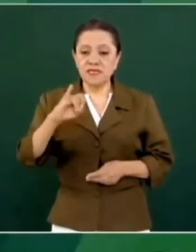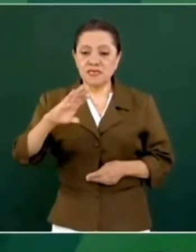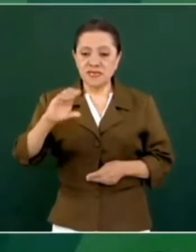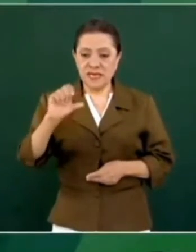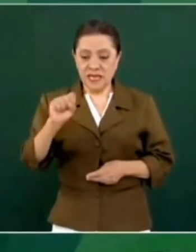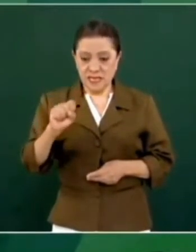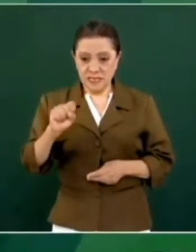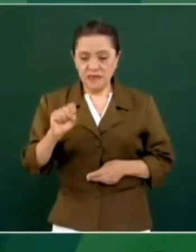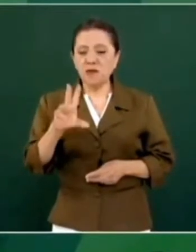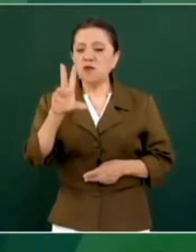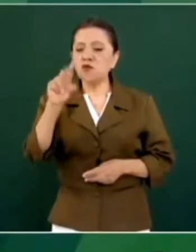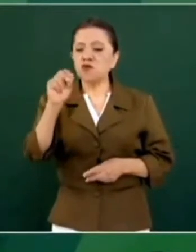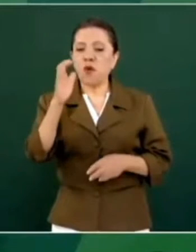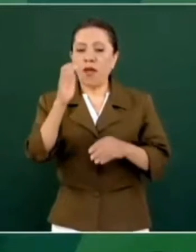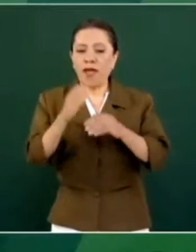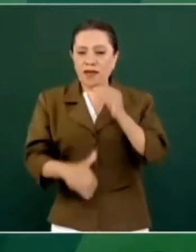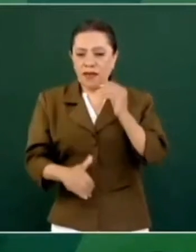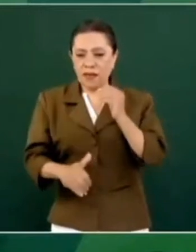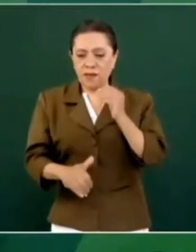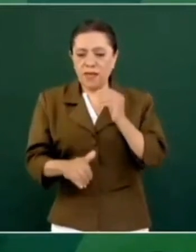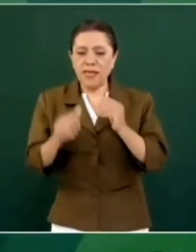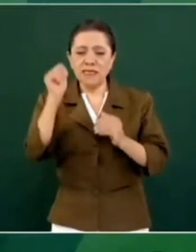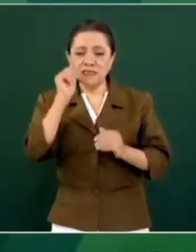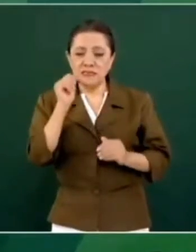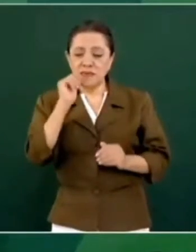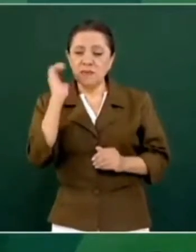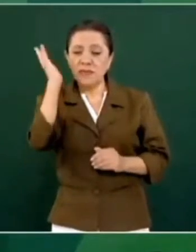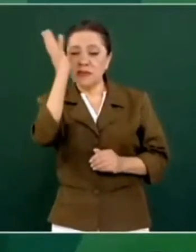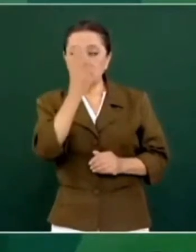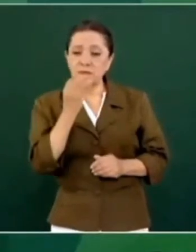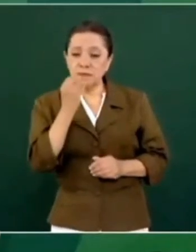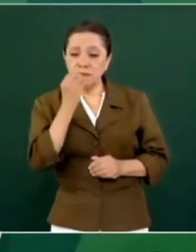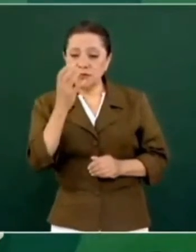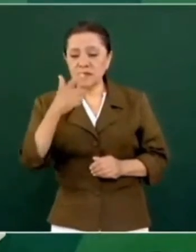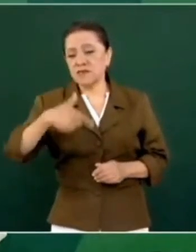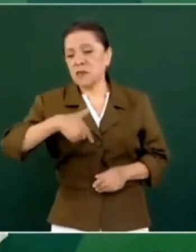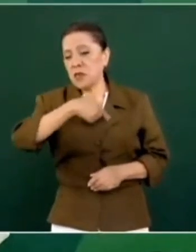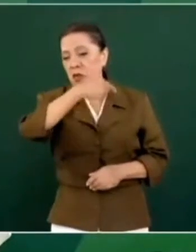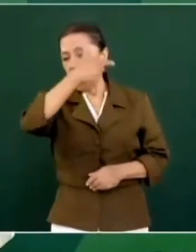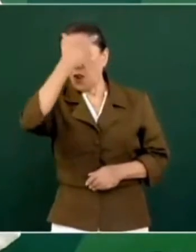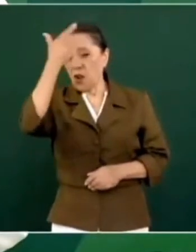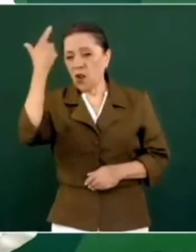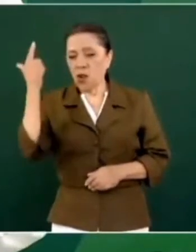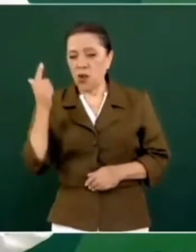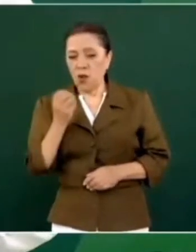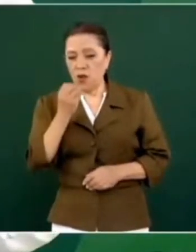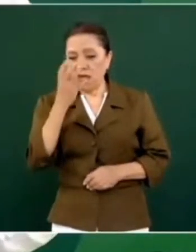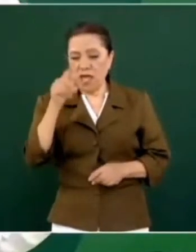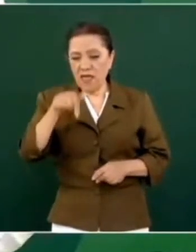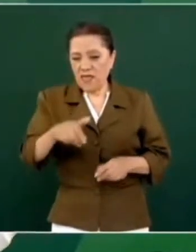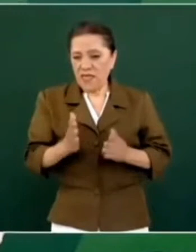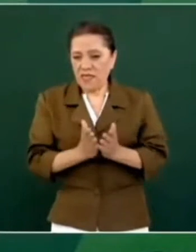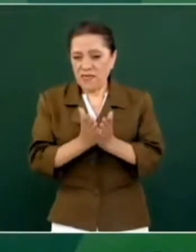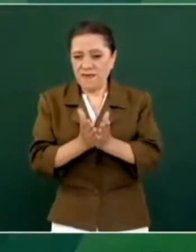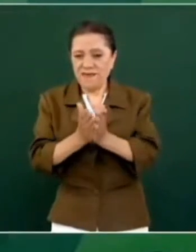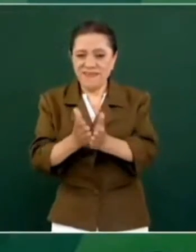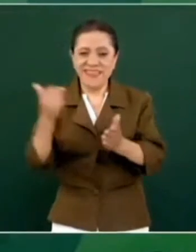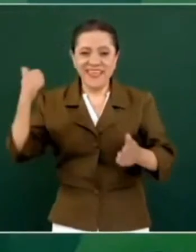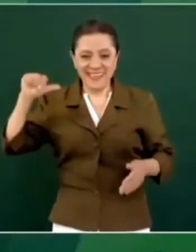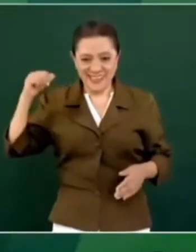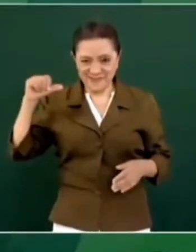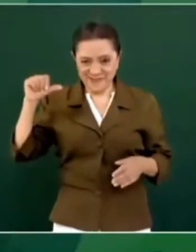la belleza y la gloria del puerto de Acapulco. Bueno,